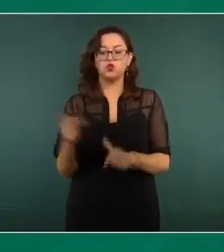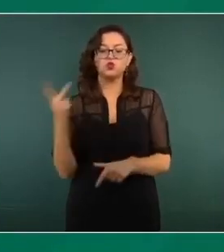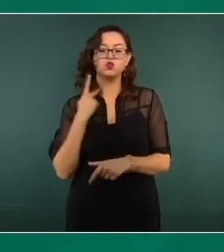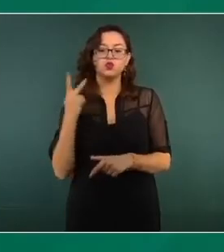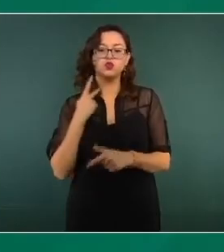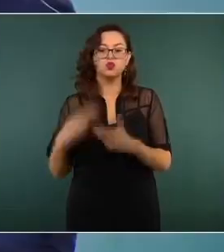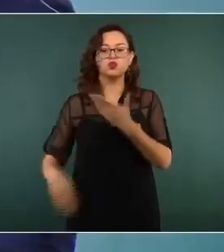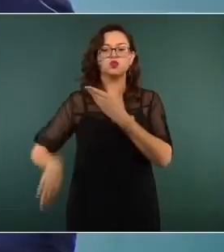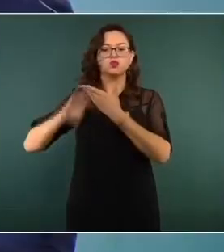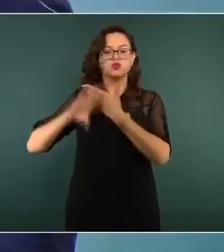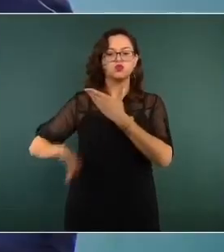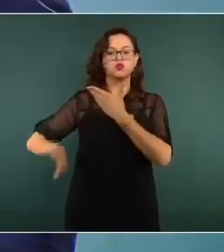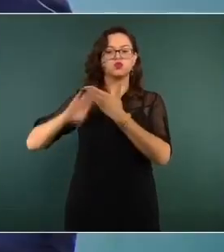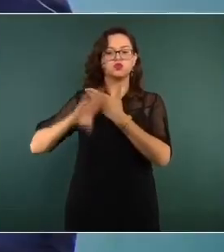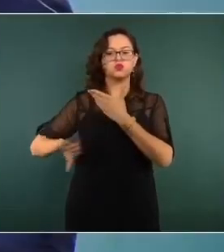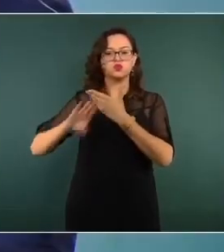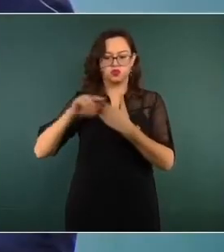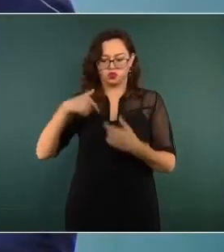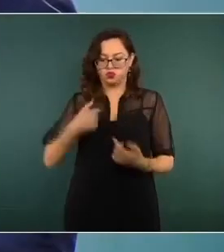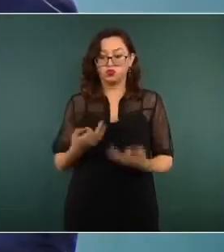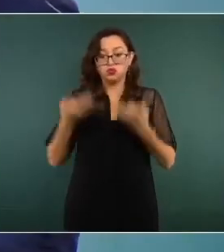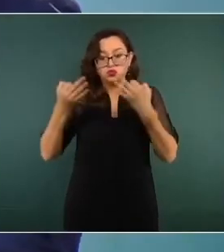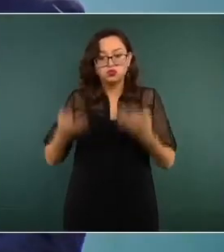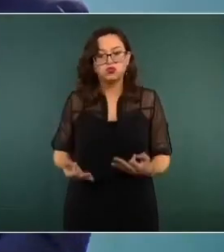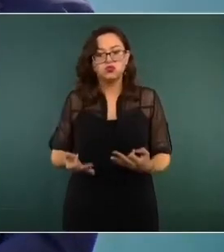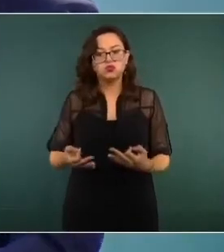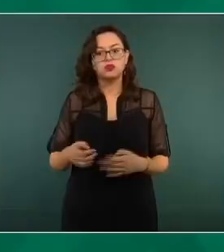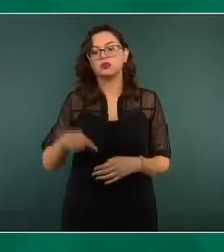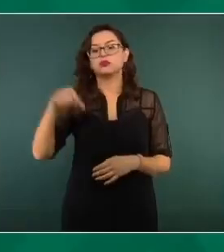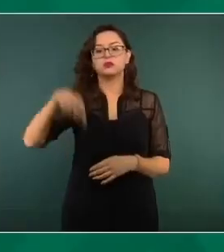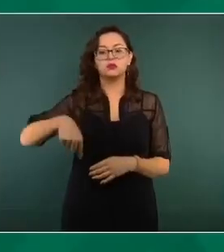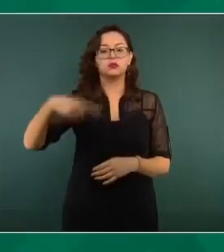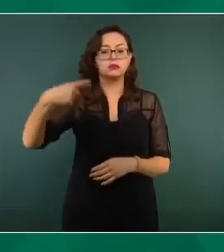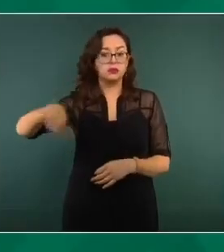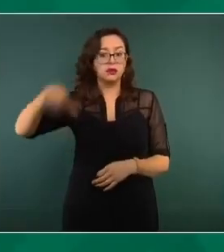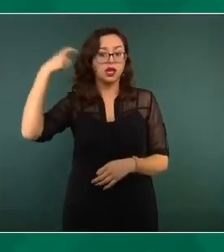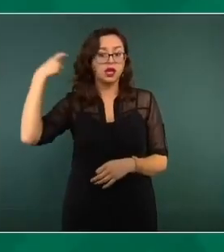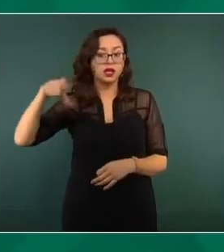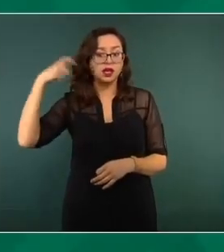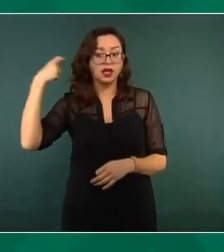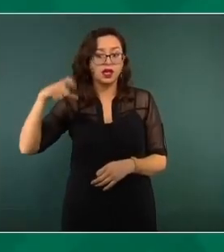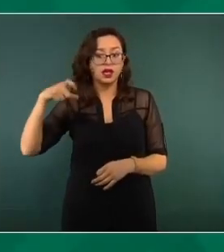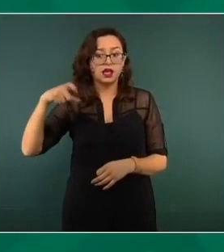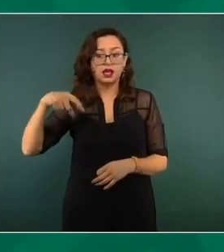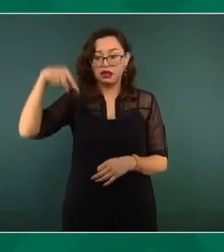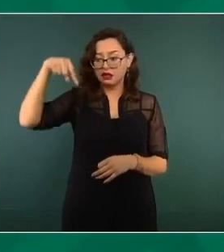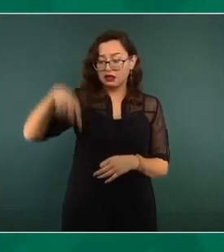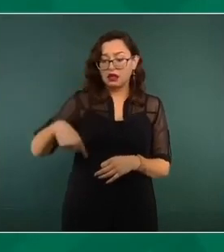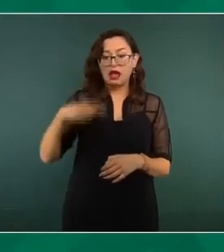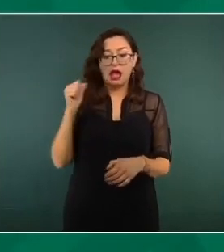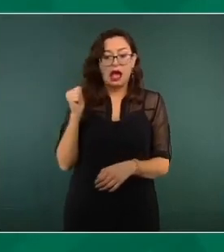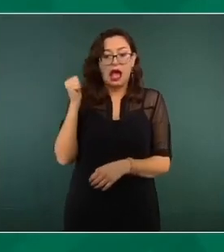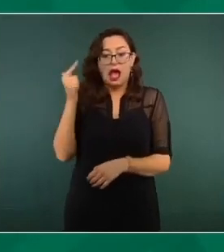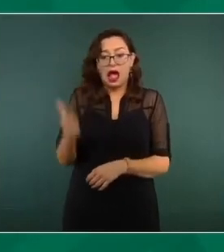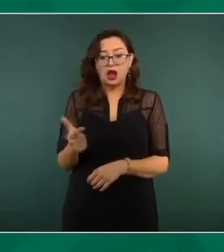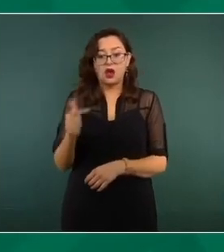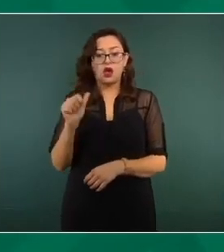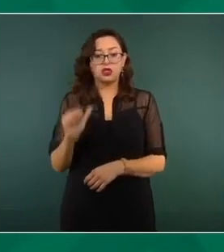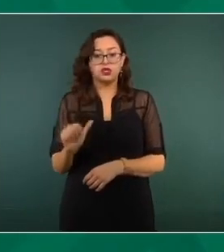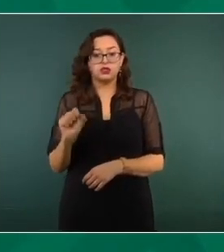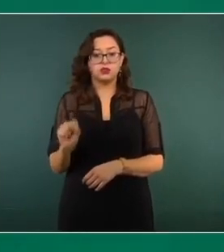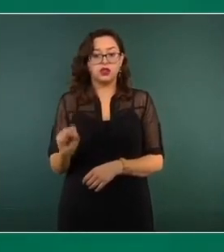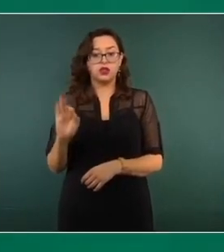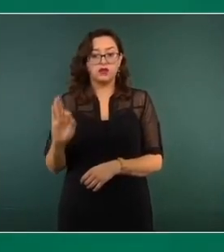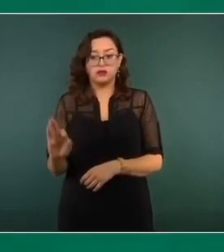Mienten porque Querétaro no tiene una, una sola observación de la Auditoría Superior